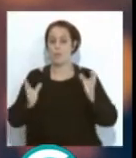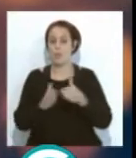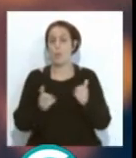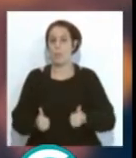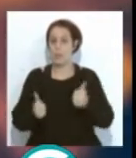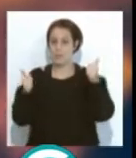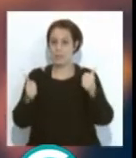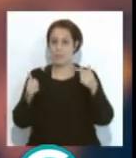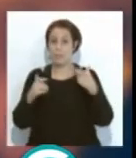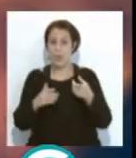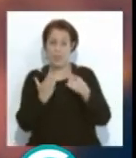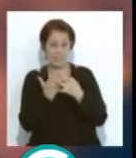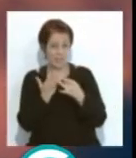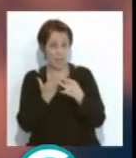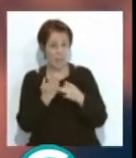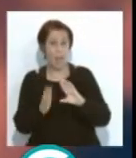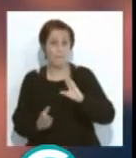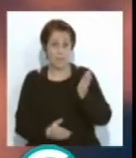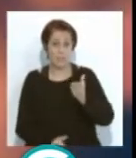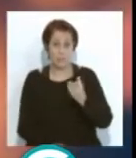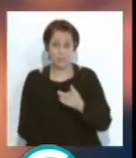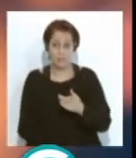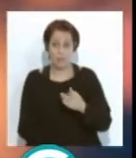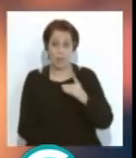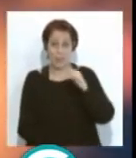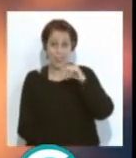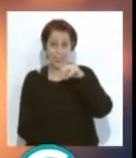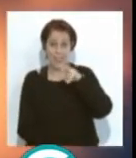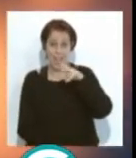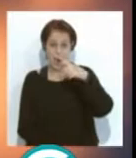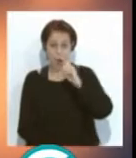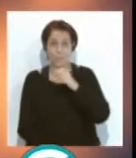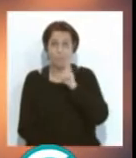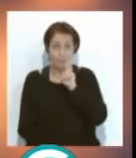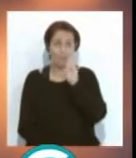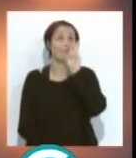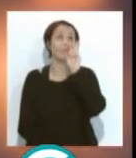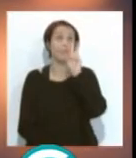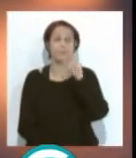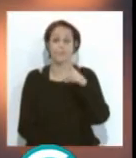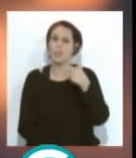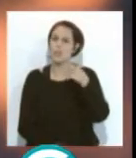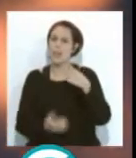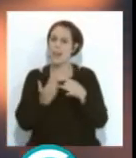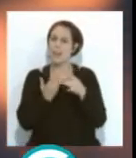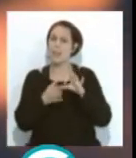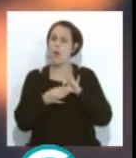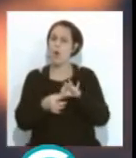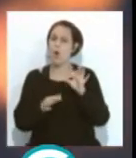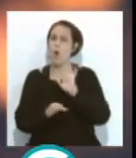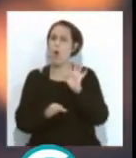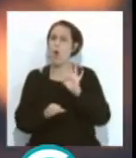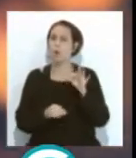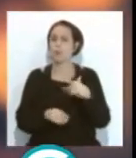no va al final en detrimento de la calidad? Diego, te mira hacia arriba, que te tengo aquí arriba en pantalla. ¿Eso va por calidad o va al final por